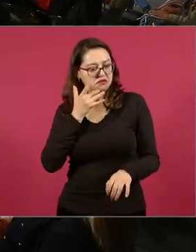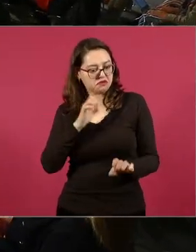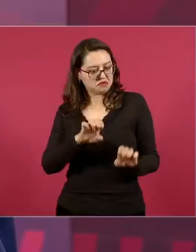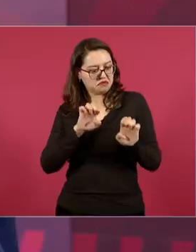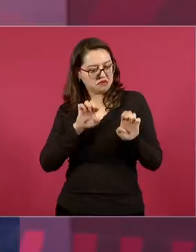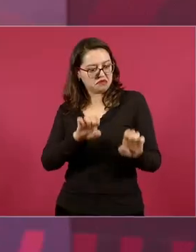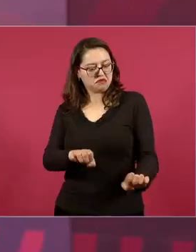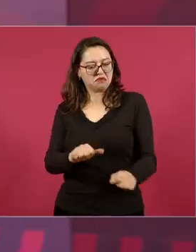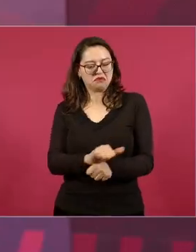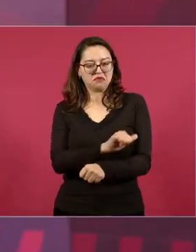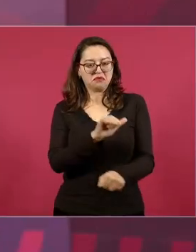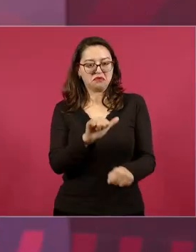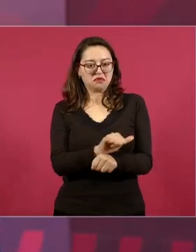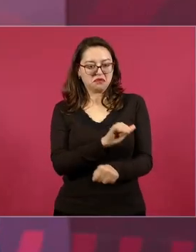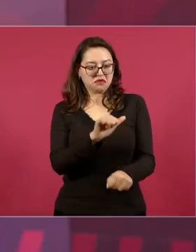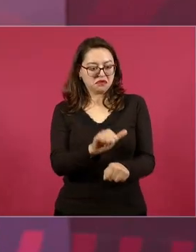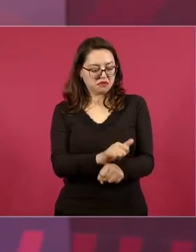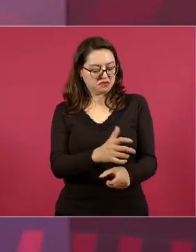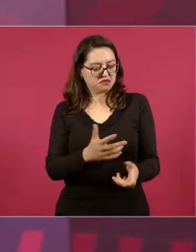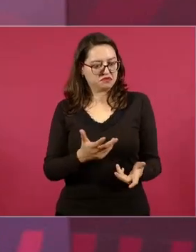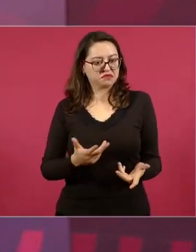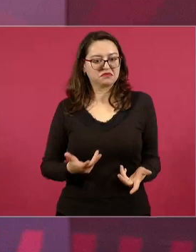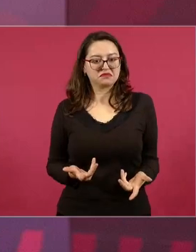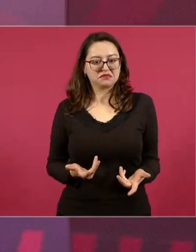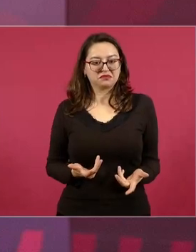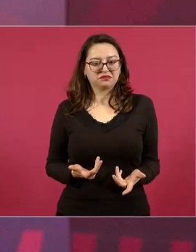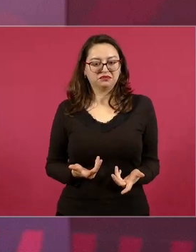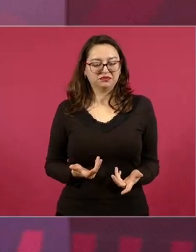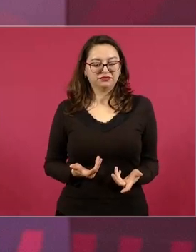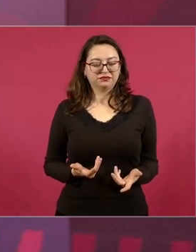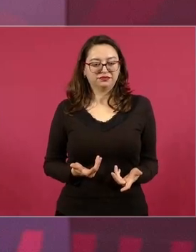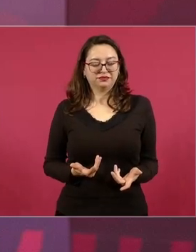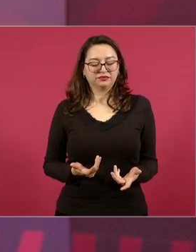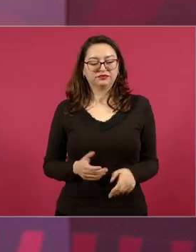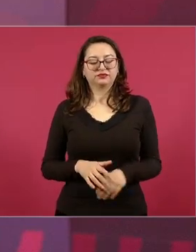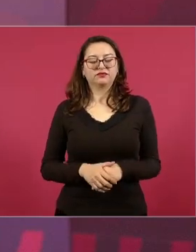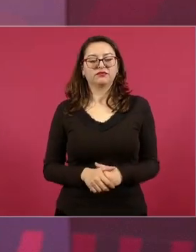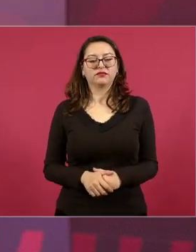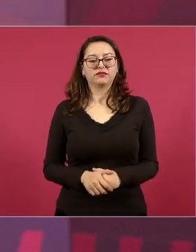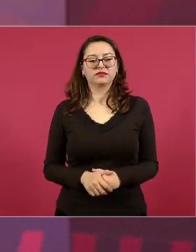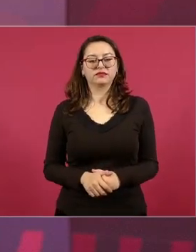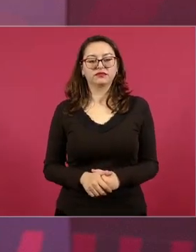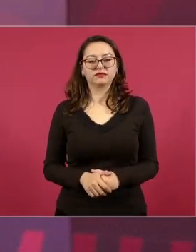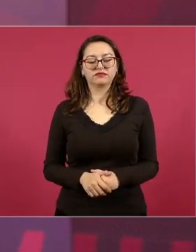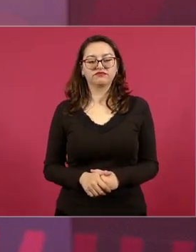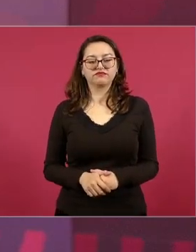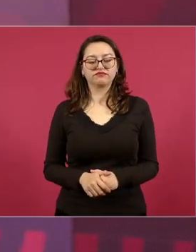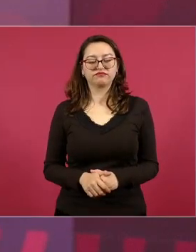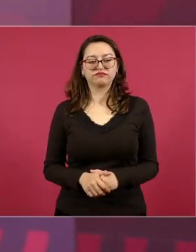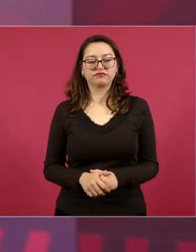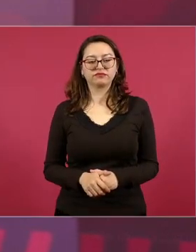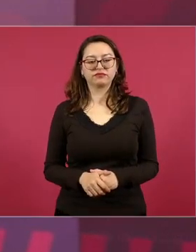uno de los cantantes de estos corridos